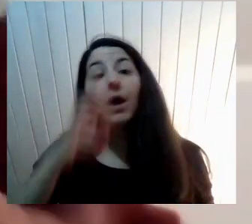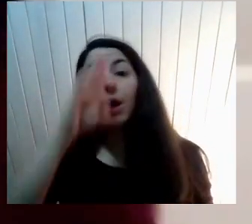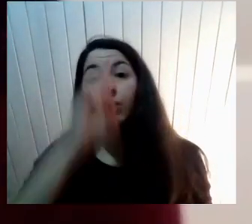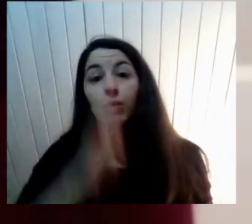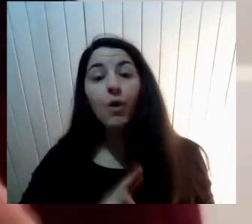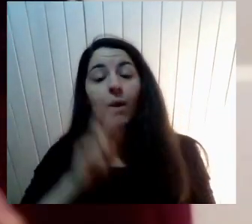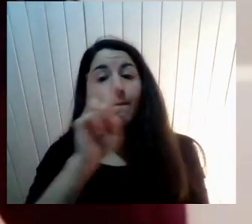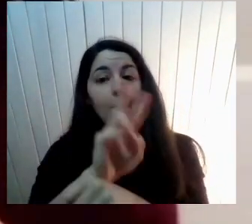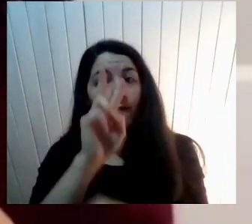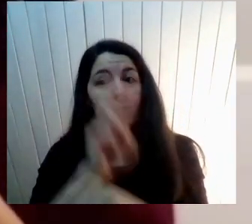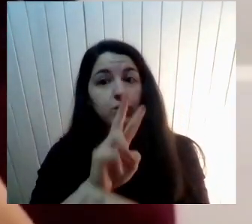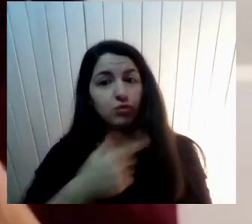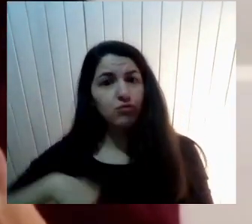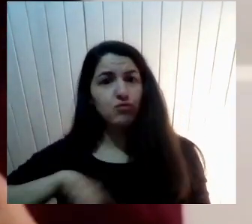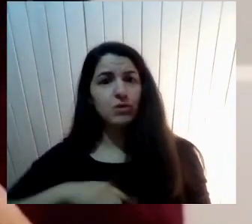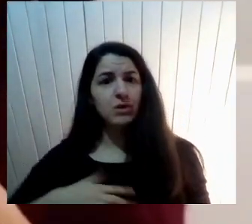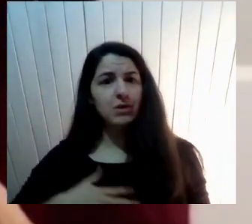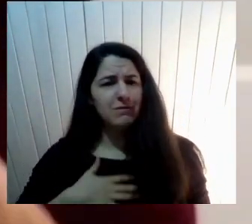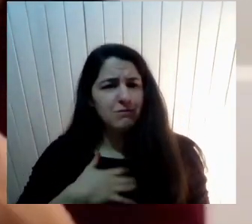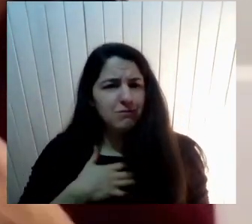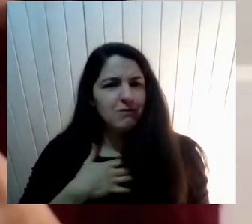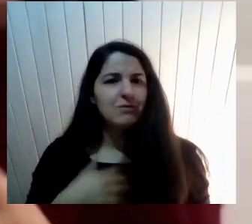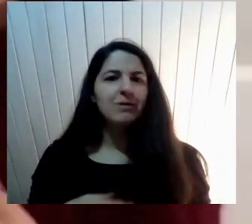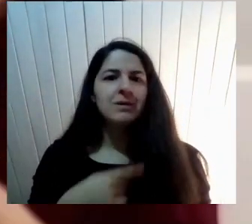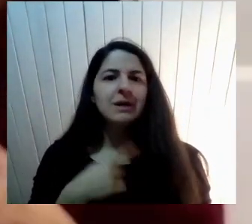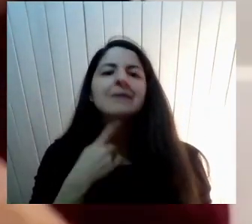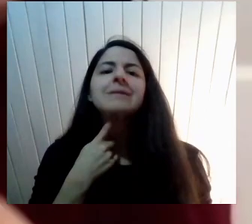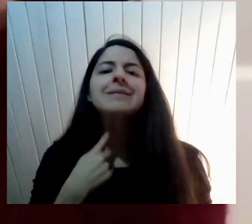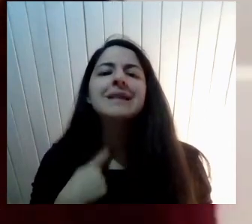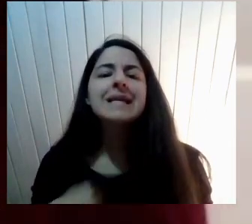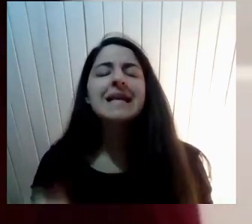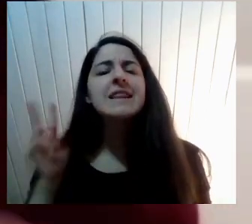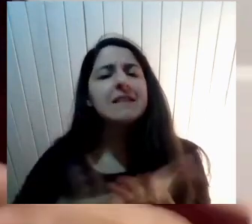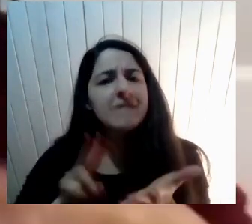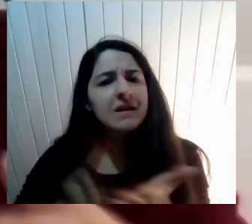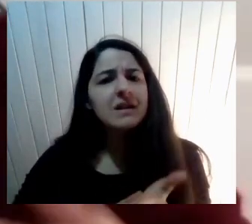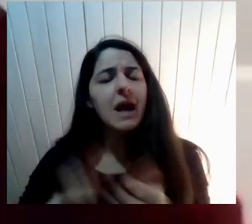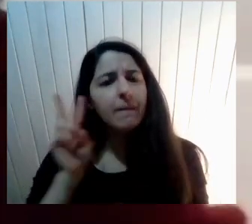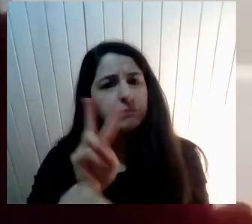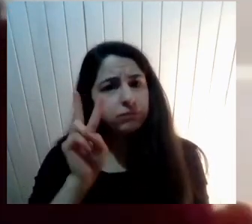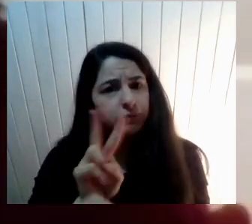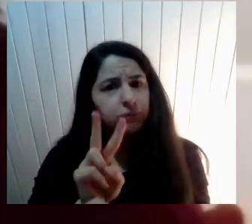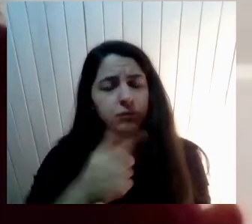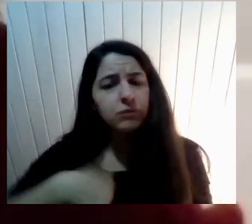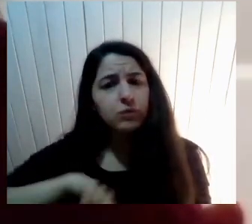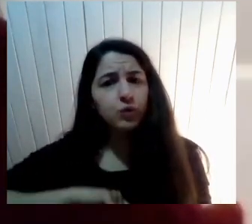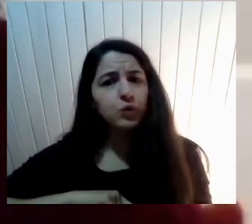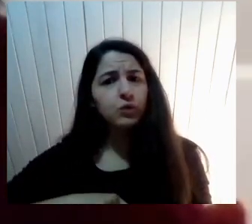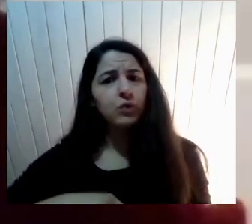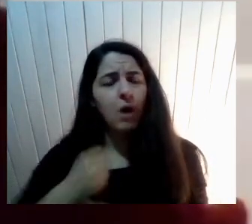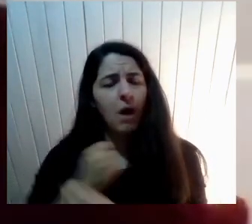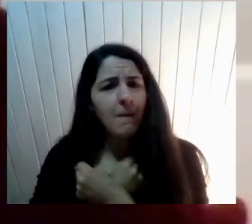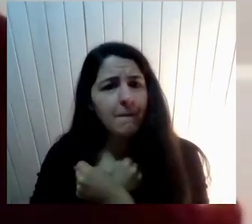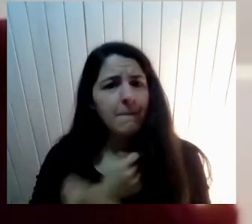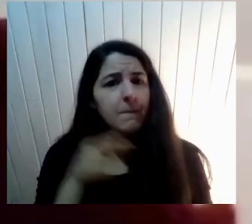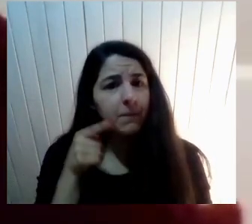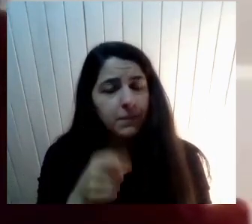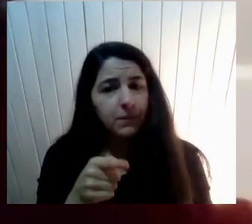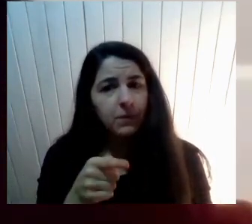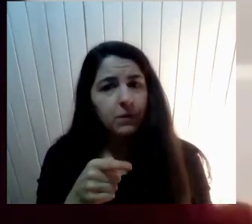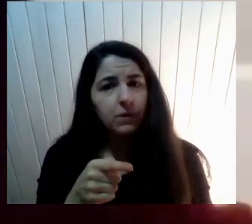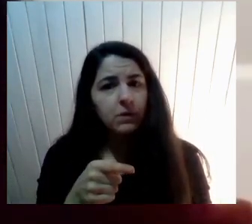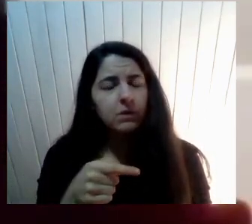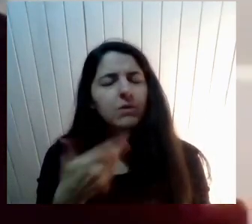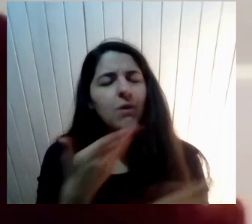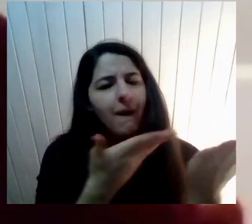pasión pedagógica No relacionada A la institución Que se encarga De la pedagogía Sino que Una Una invitación Una